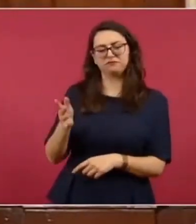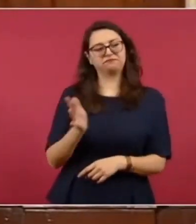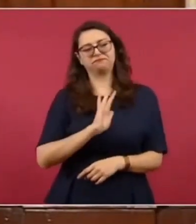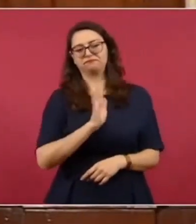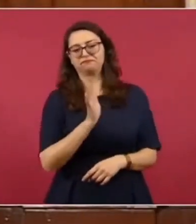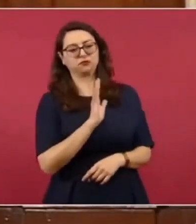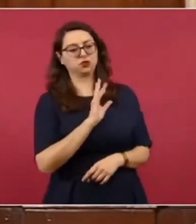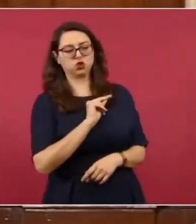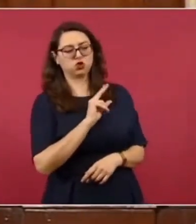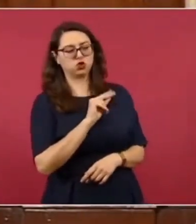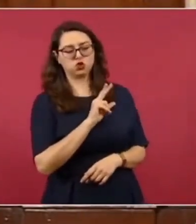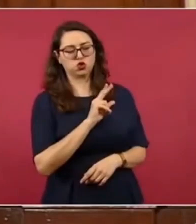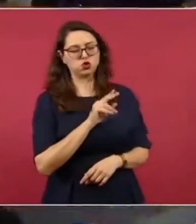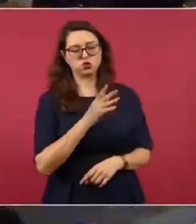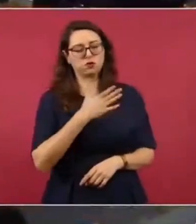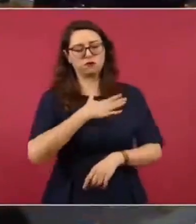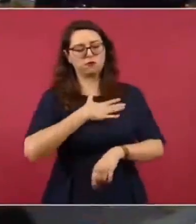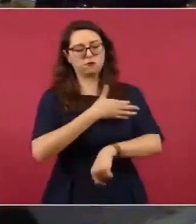y los Graham,